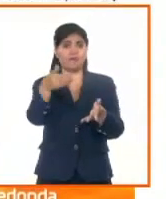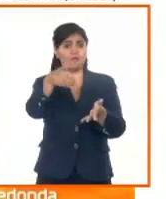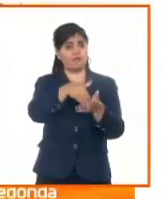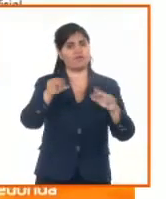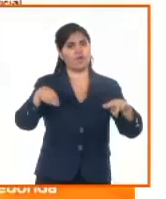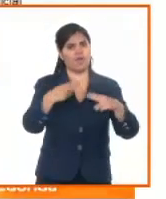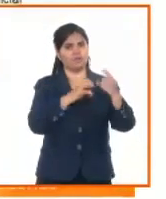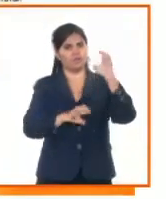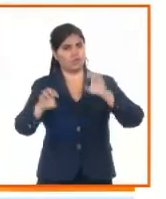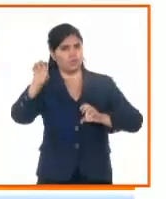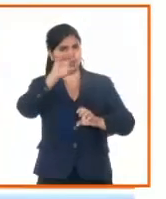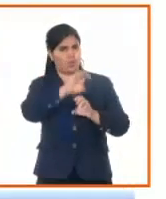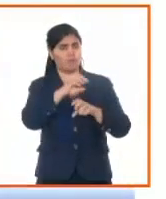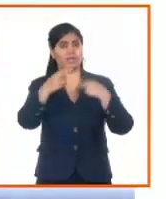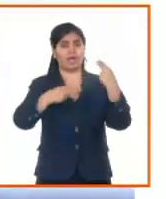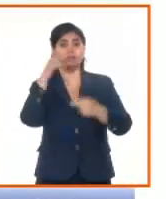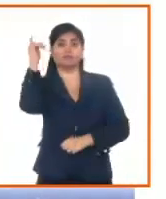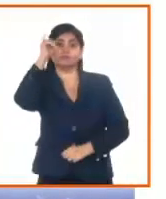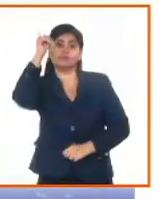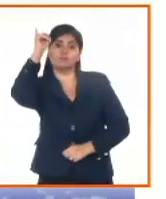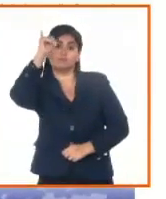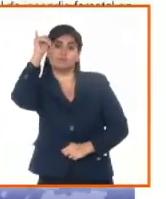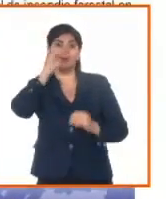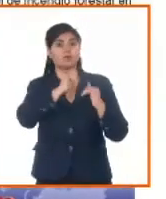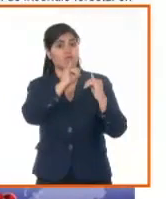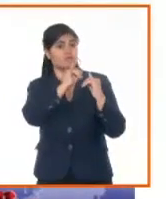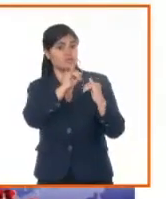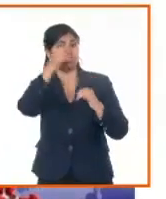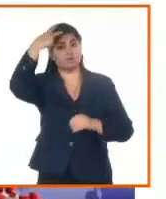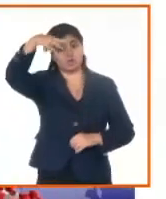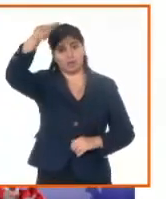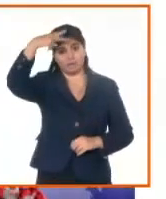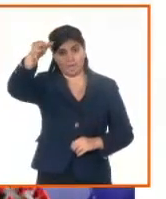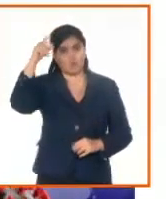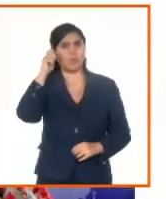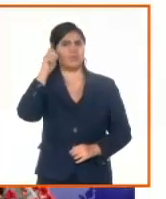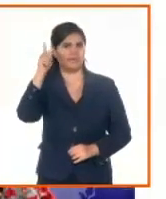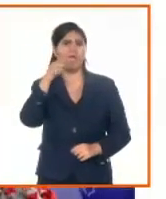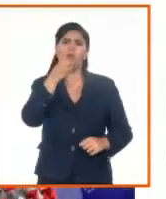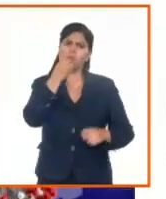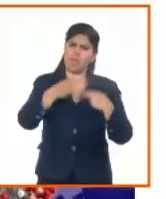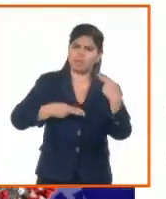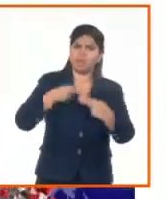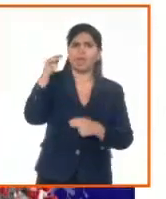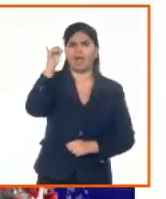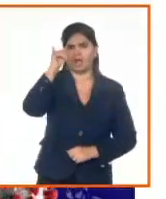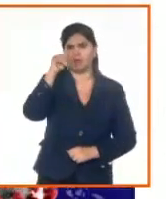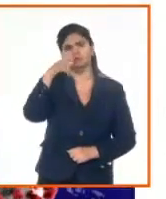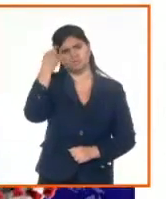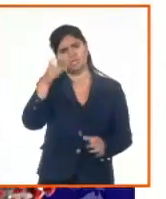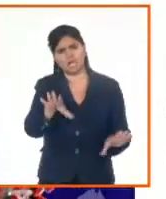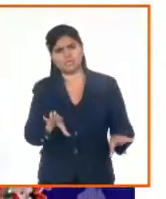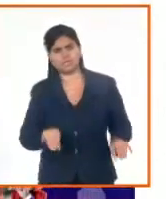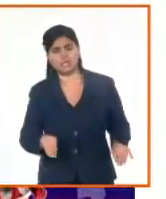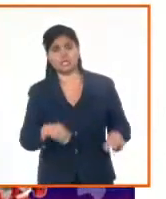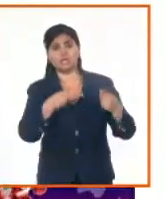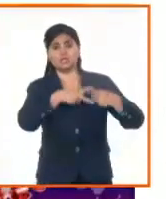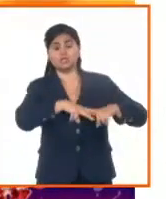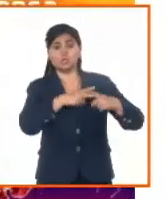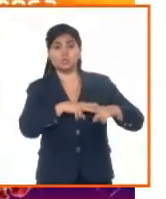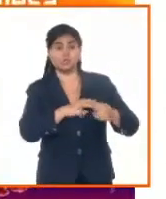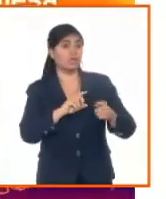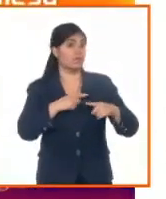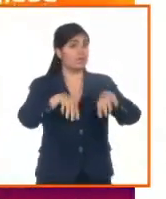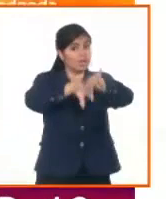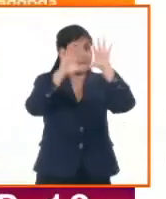esta cumbre virtual a iniciativa de México, pues buscó encontrar soluciones conjuntas frente a las presiones de precios y la